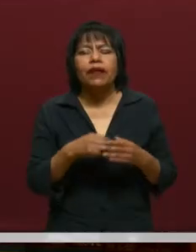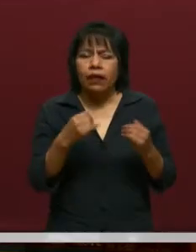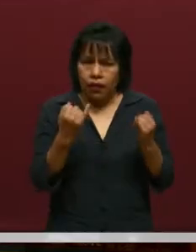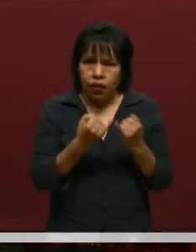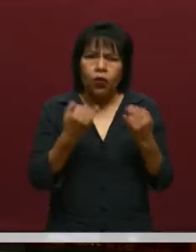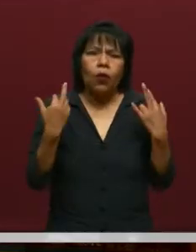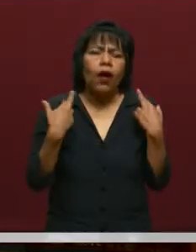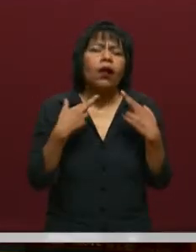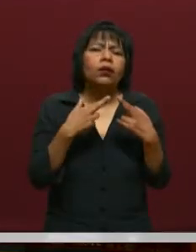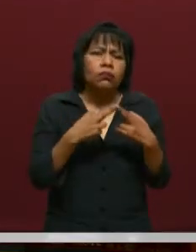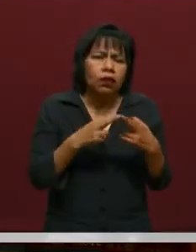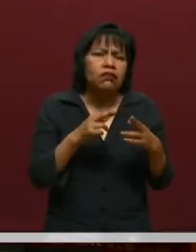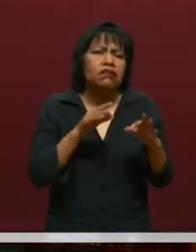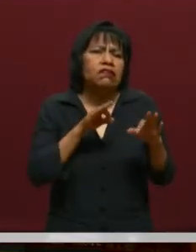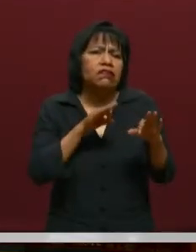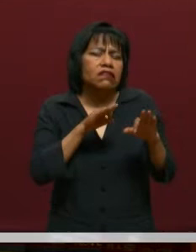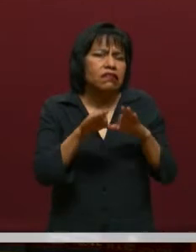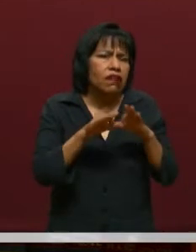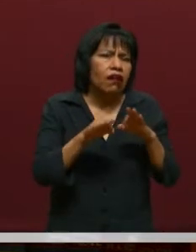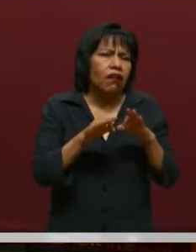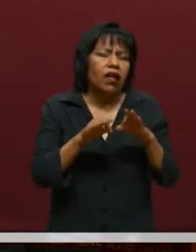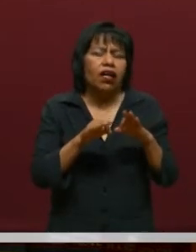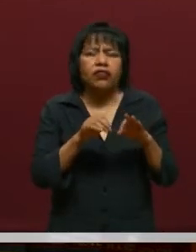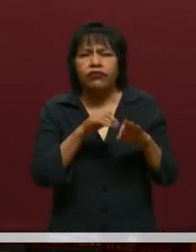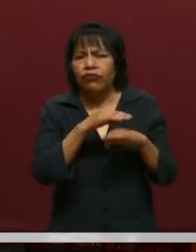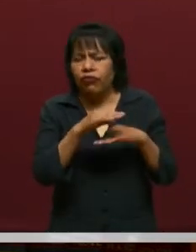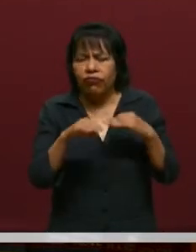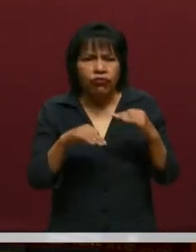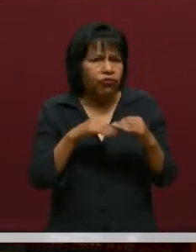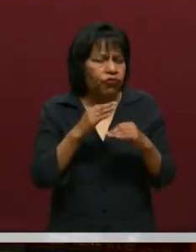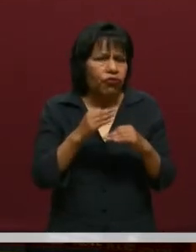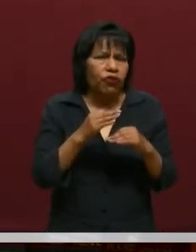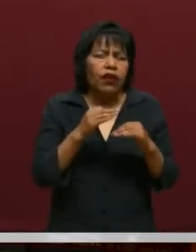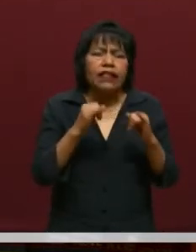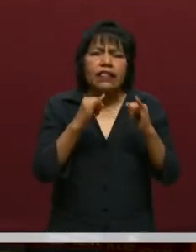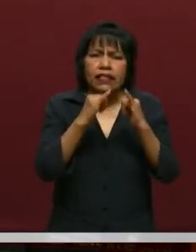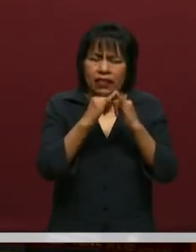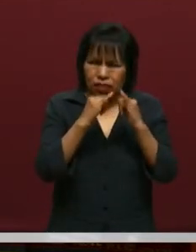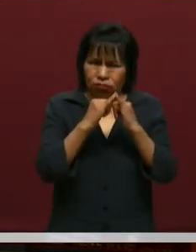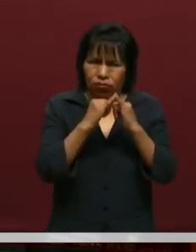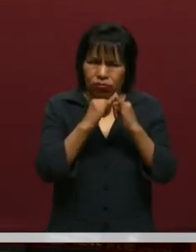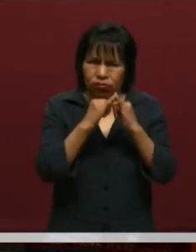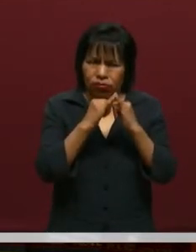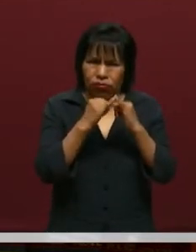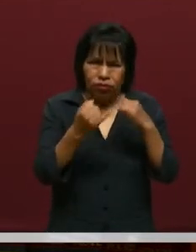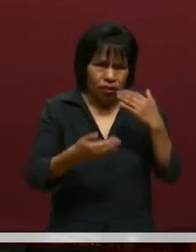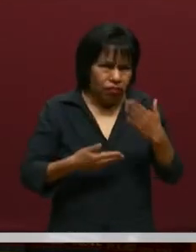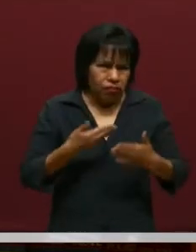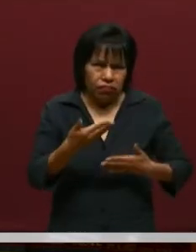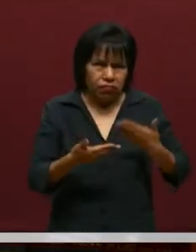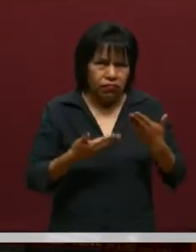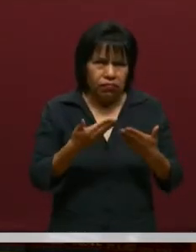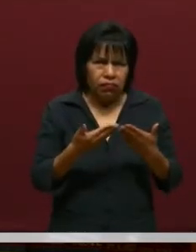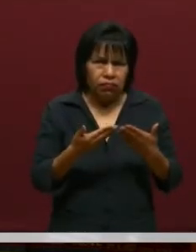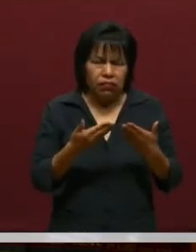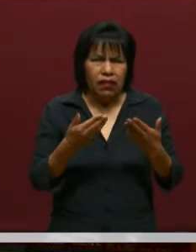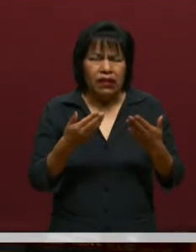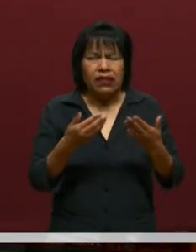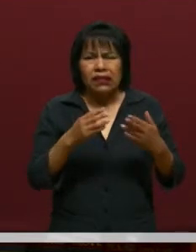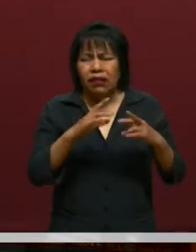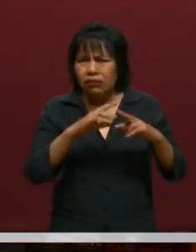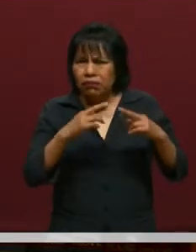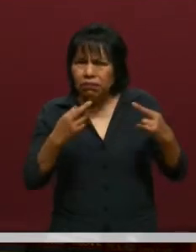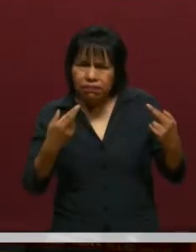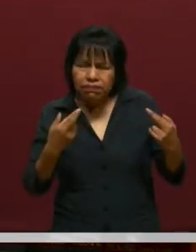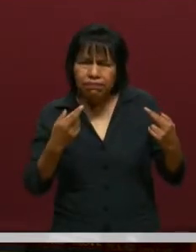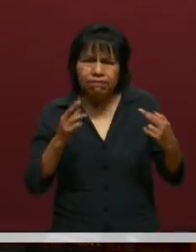ellos trabajan mucho en colaboración con otras instituciones, con otros cuerpos académicos, se relacionan, se